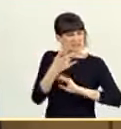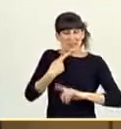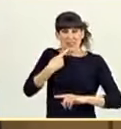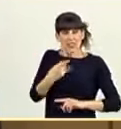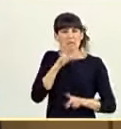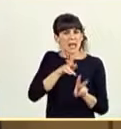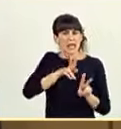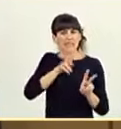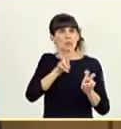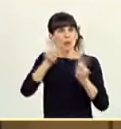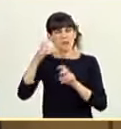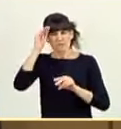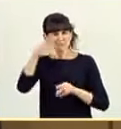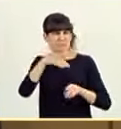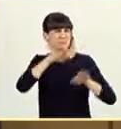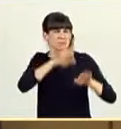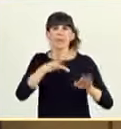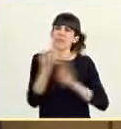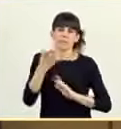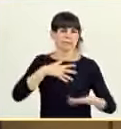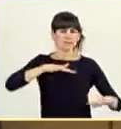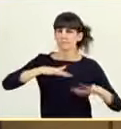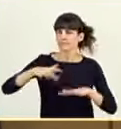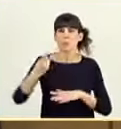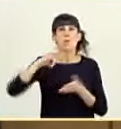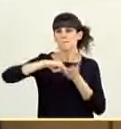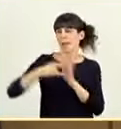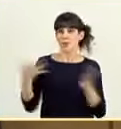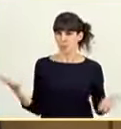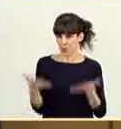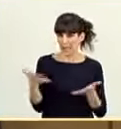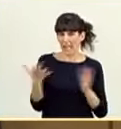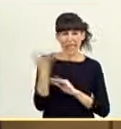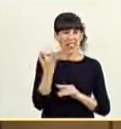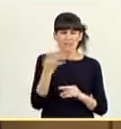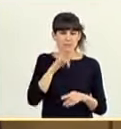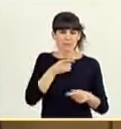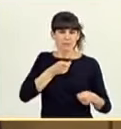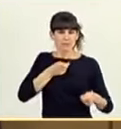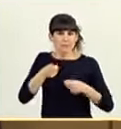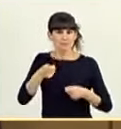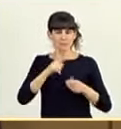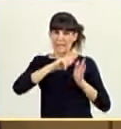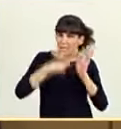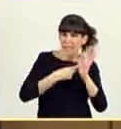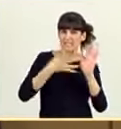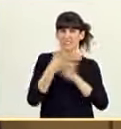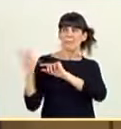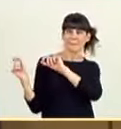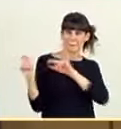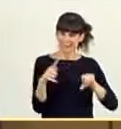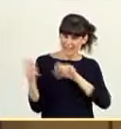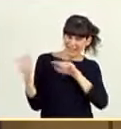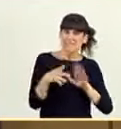titulares, deberían poner en marcha un plan urgente para regularizar a todos los migrantes del